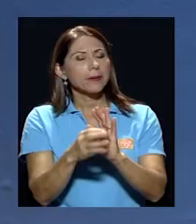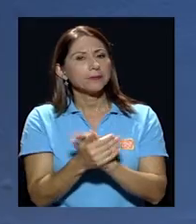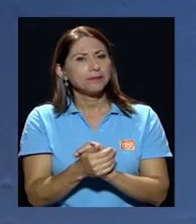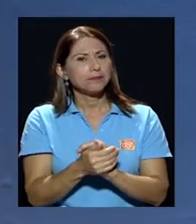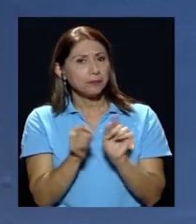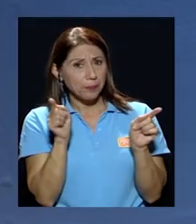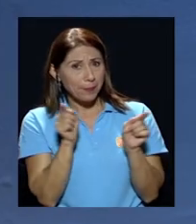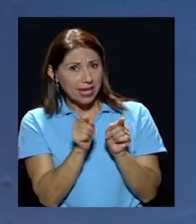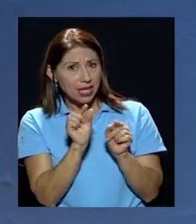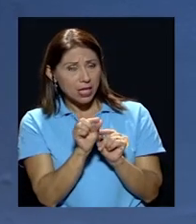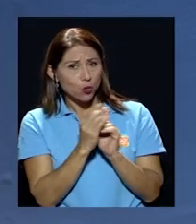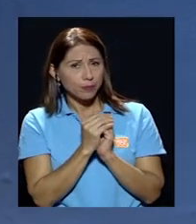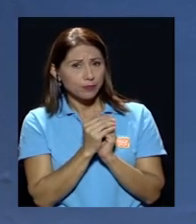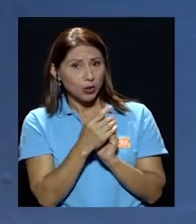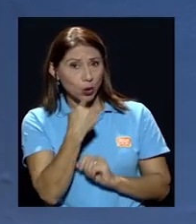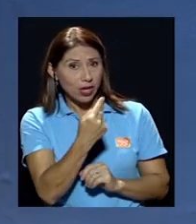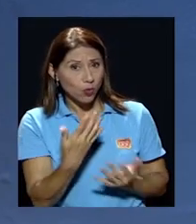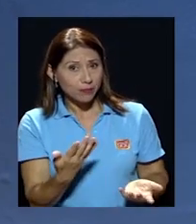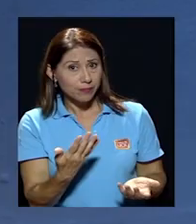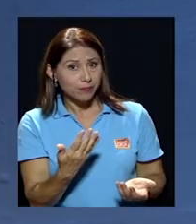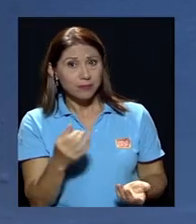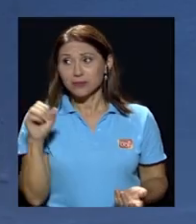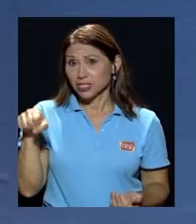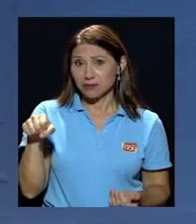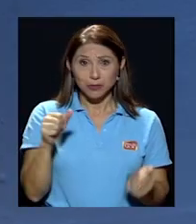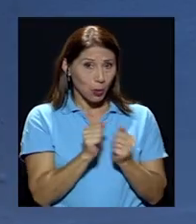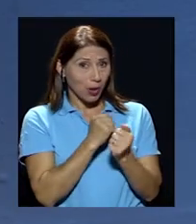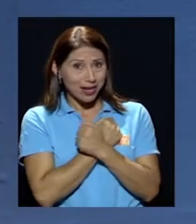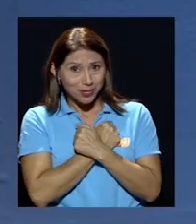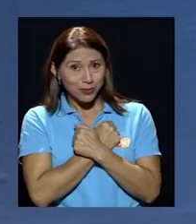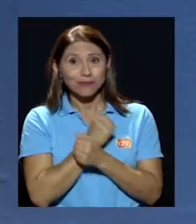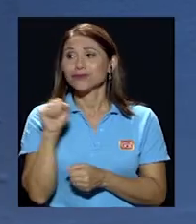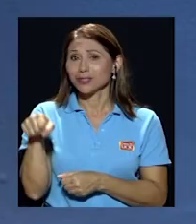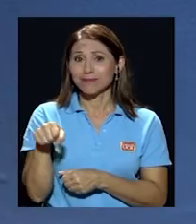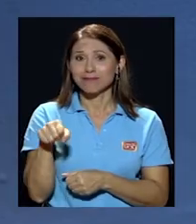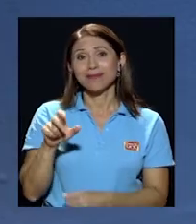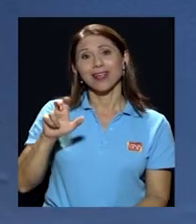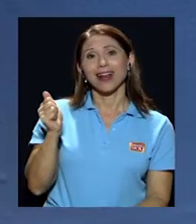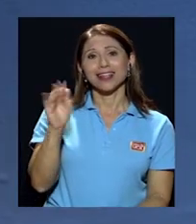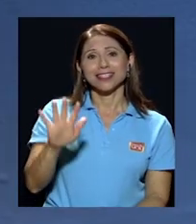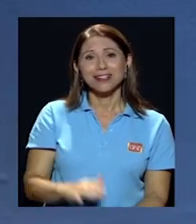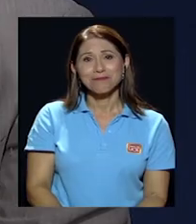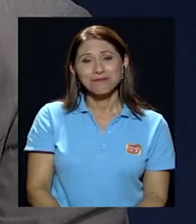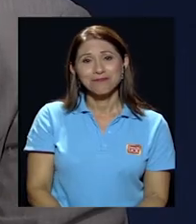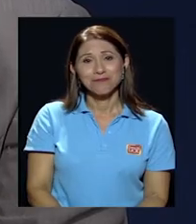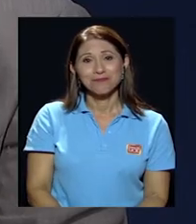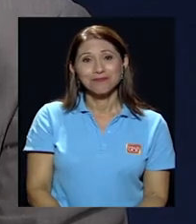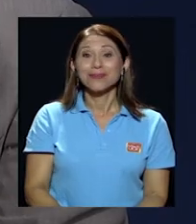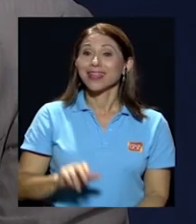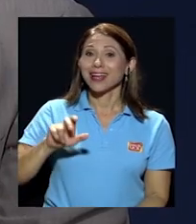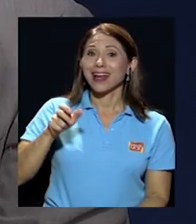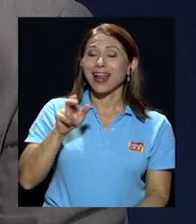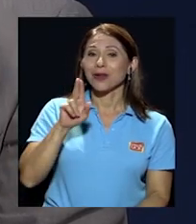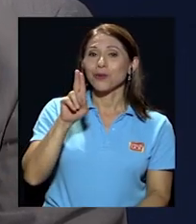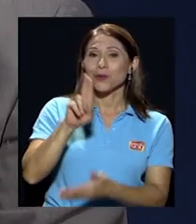pequeñito lo digo con todo cariño con todo cariño canal 15 y canal universidad de